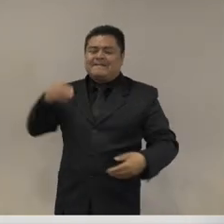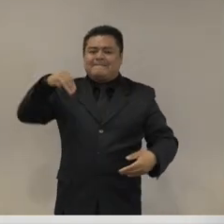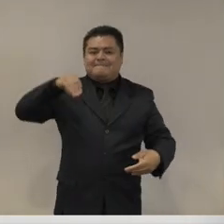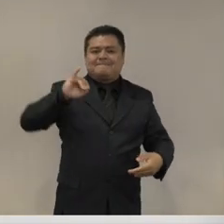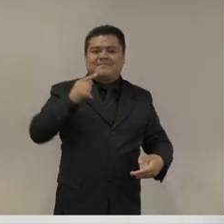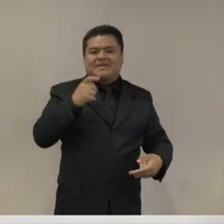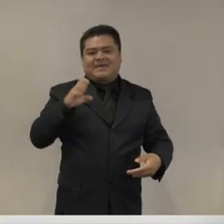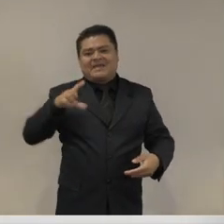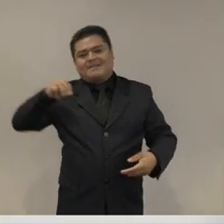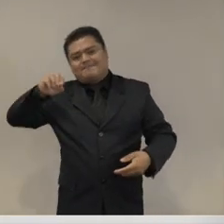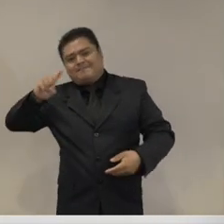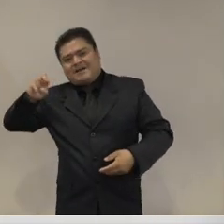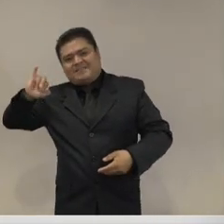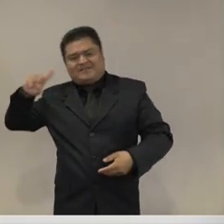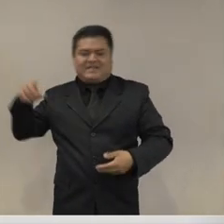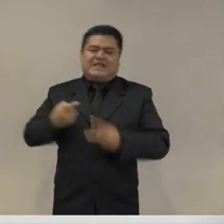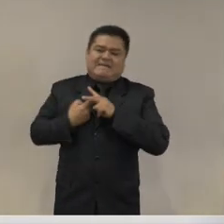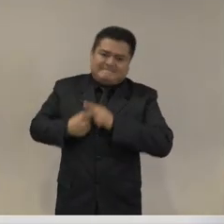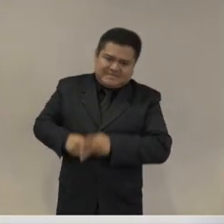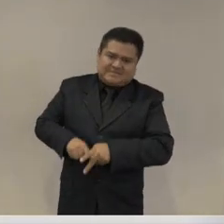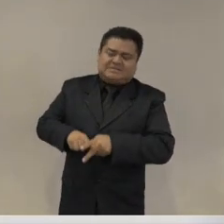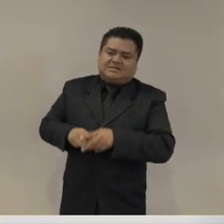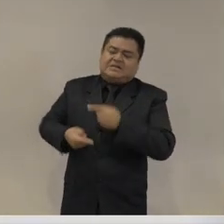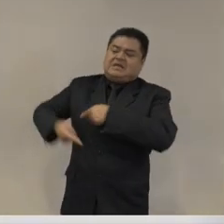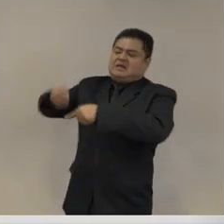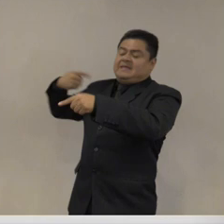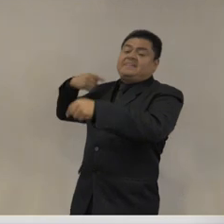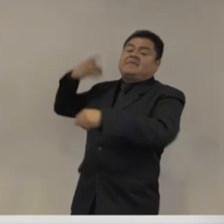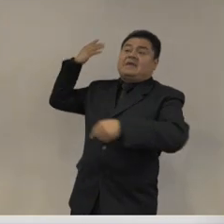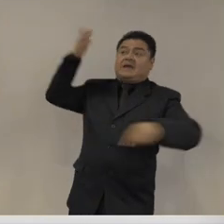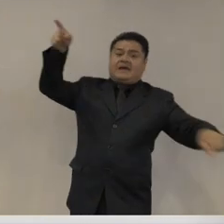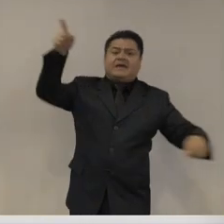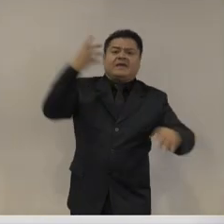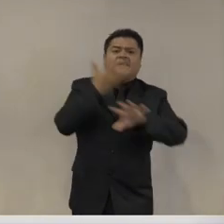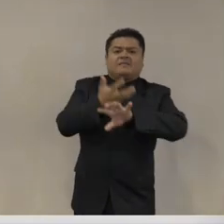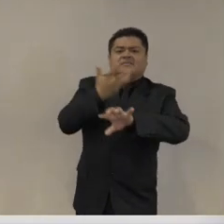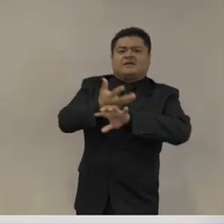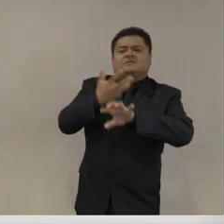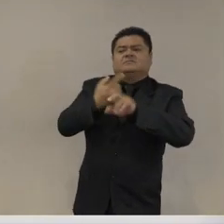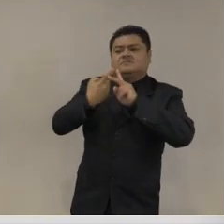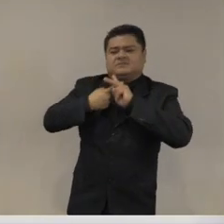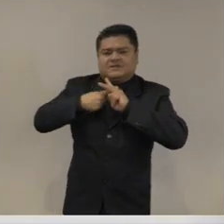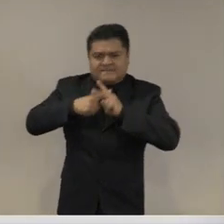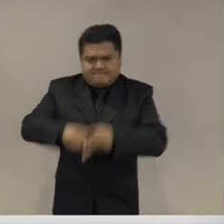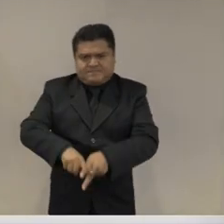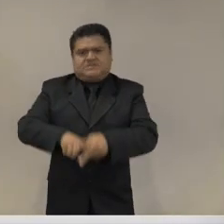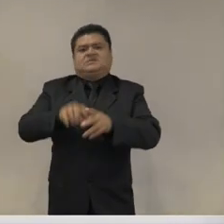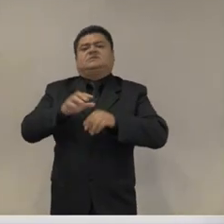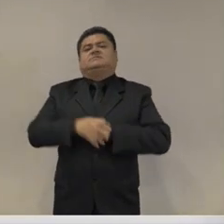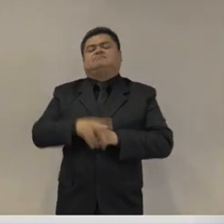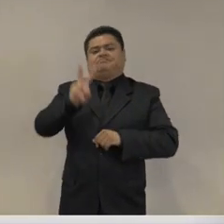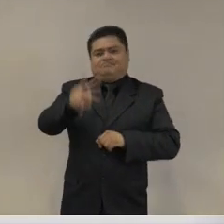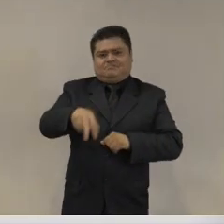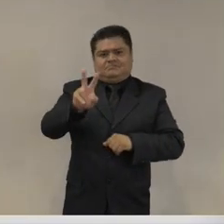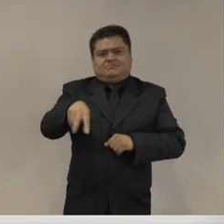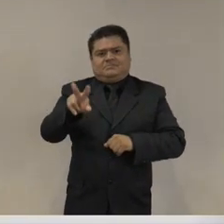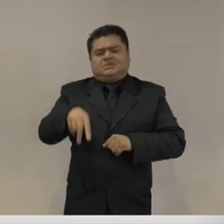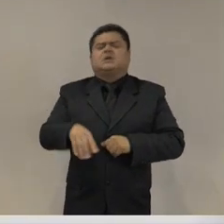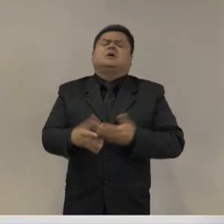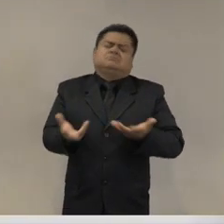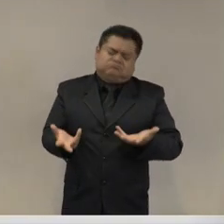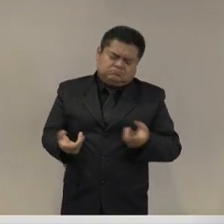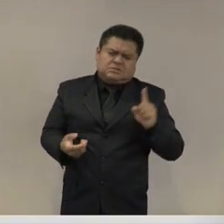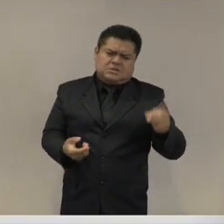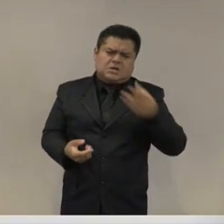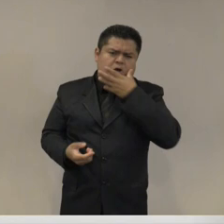vestidos de militares y con camuflaje militar pero esta tendencia empieza